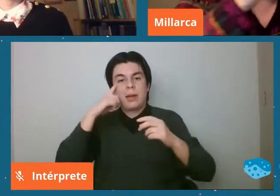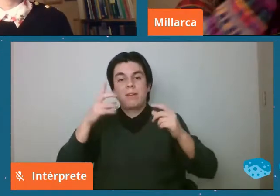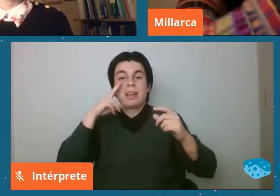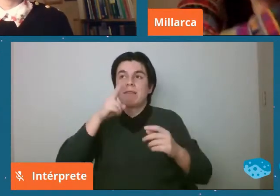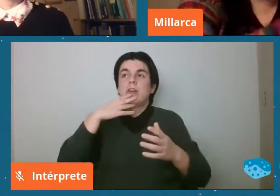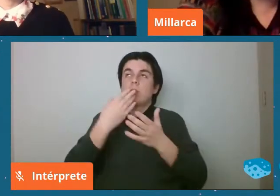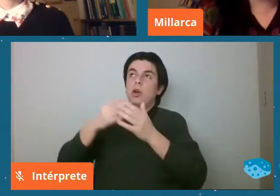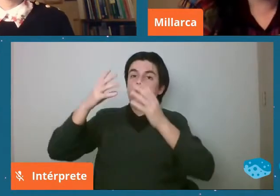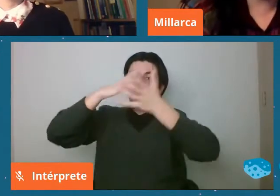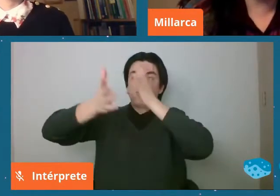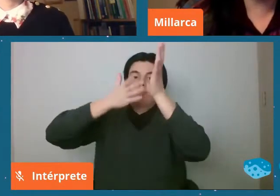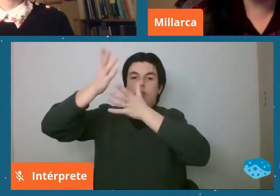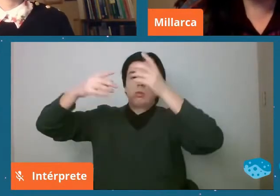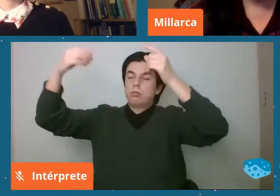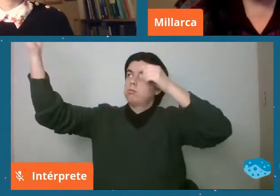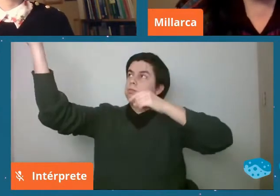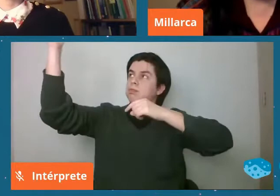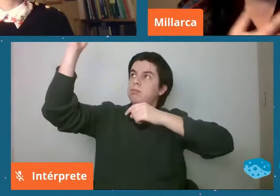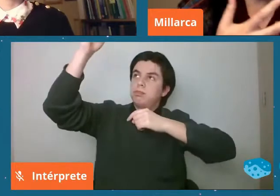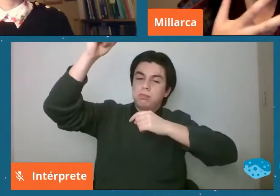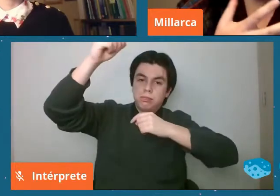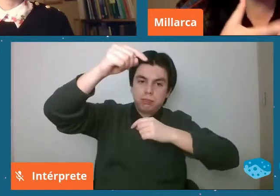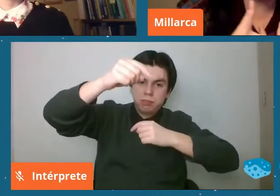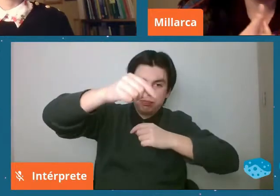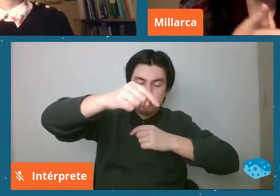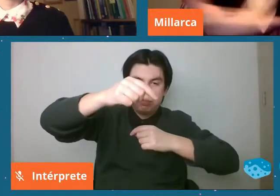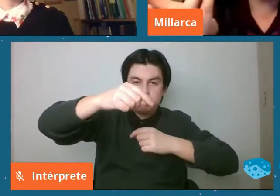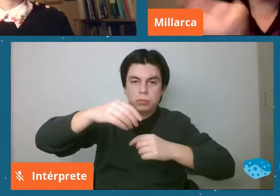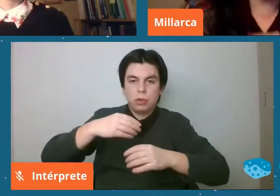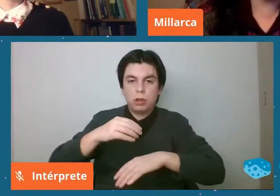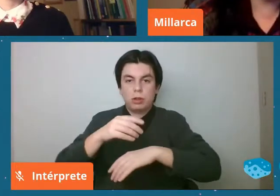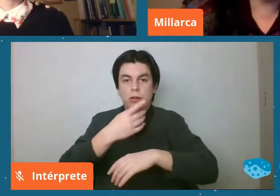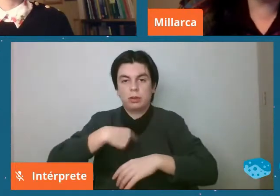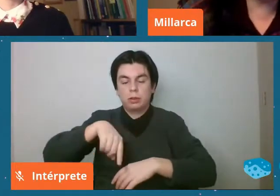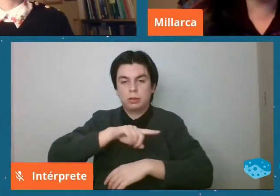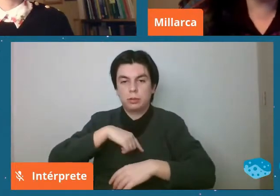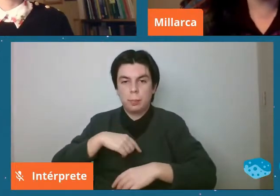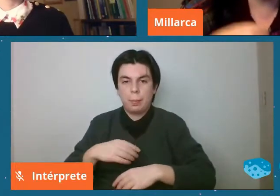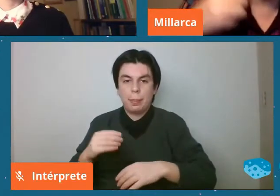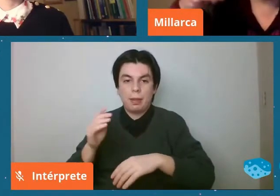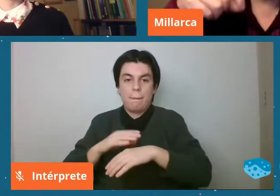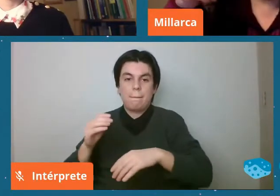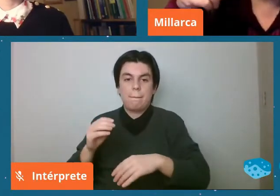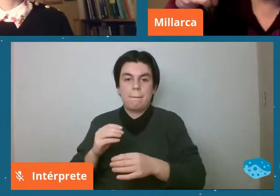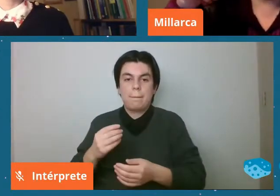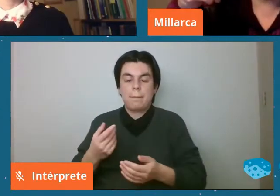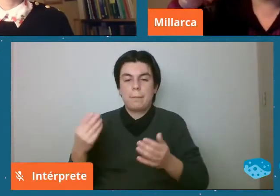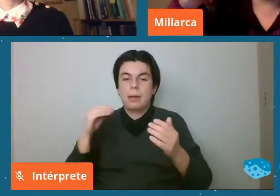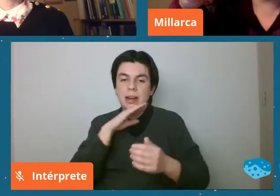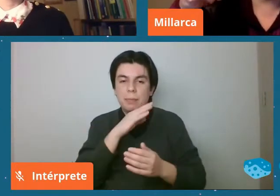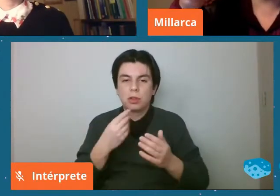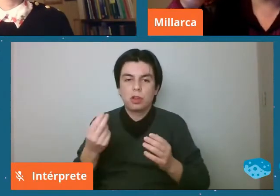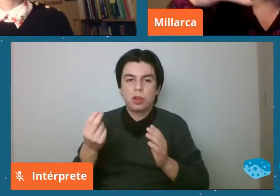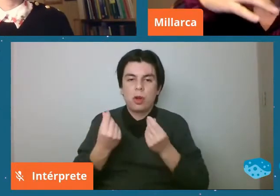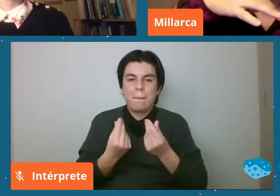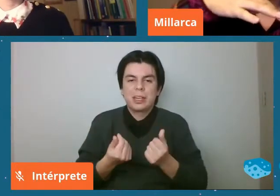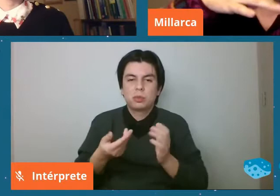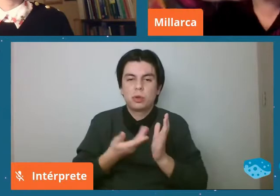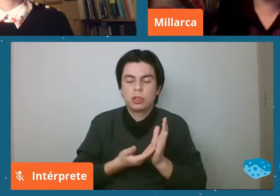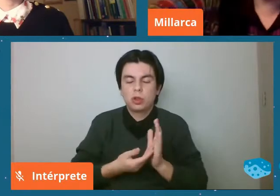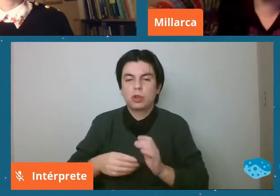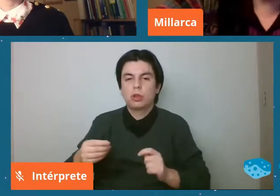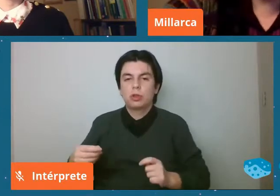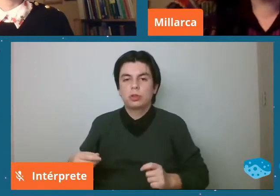un bólido que pueda generar un meteorito que nos que nos permite optimizar el presupuesto vamos a ser capaces entonces